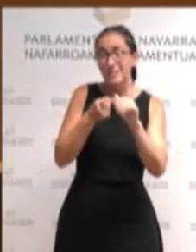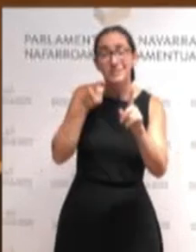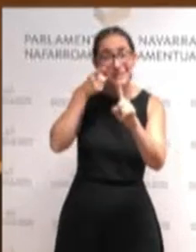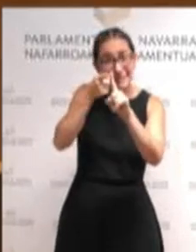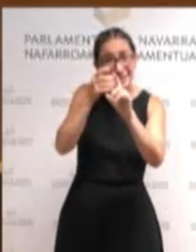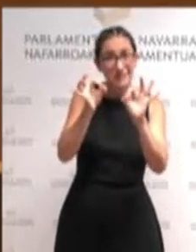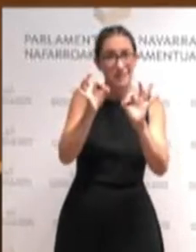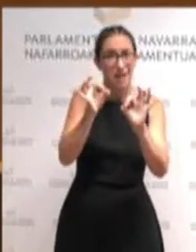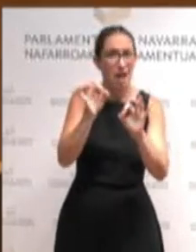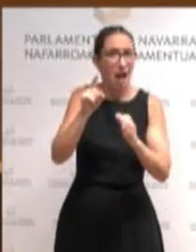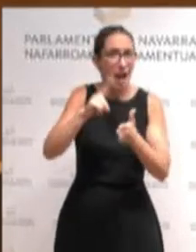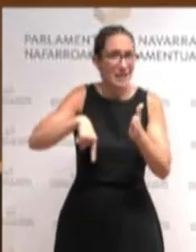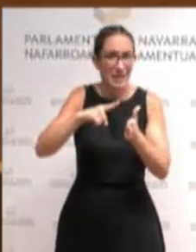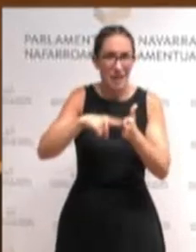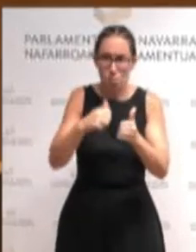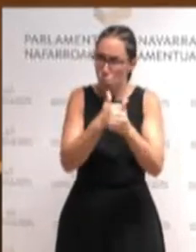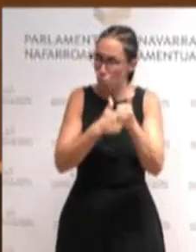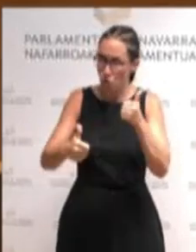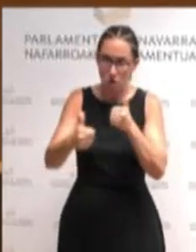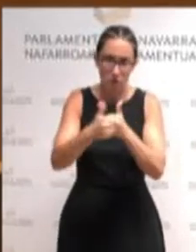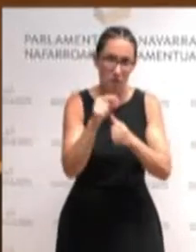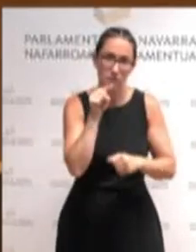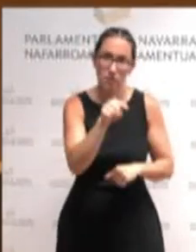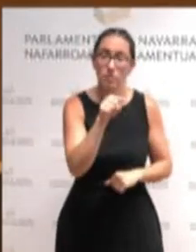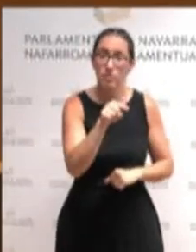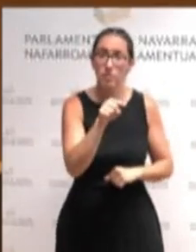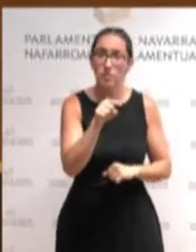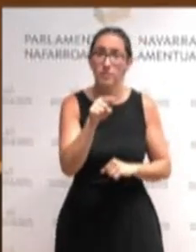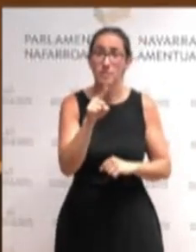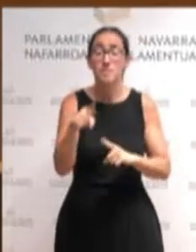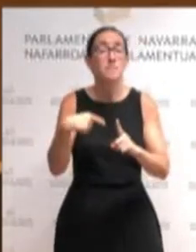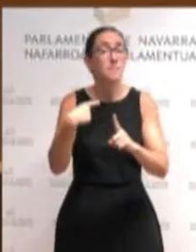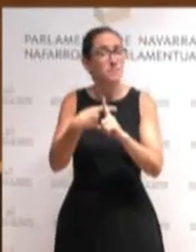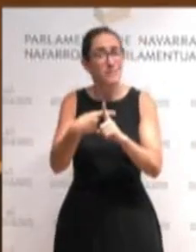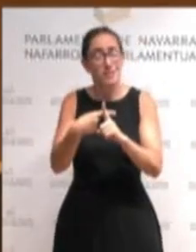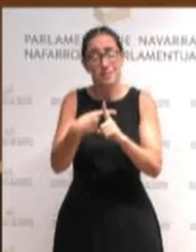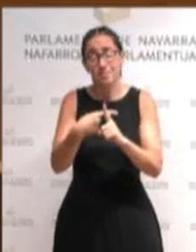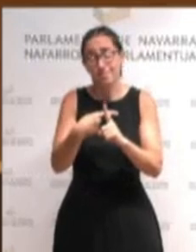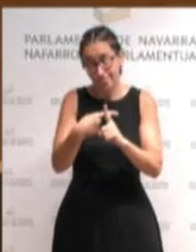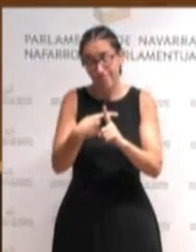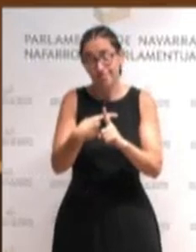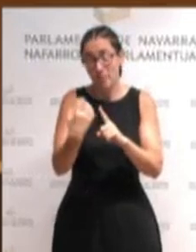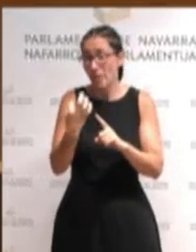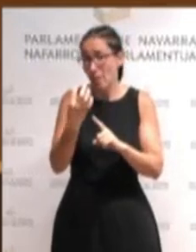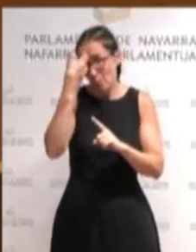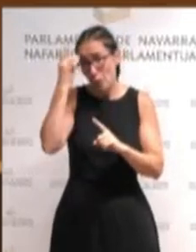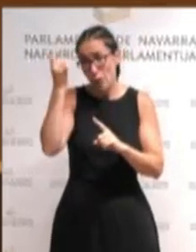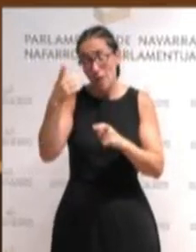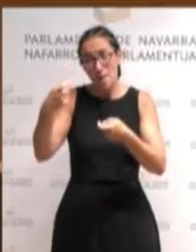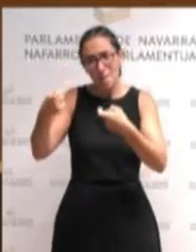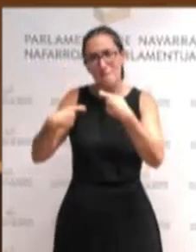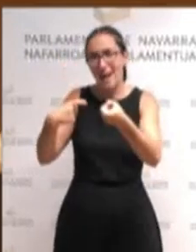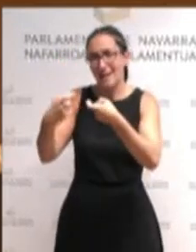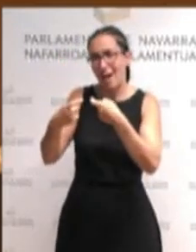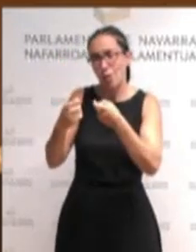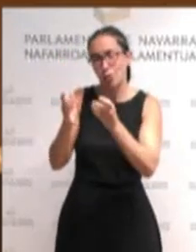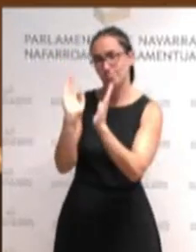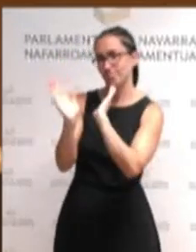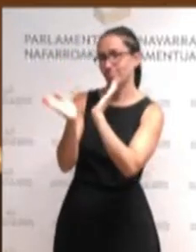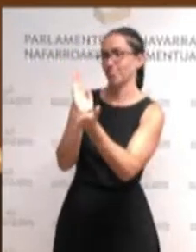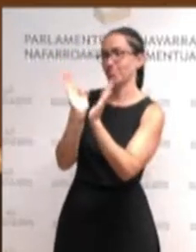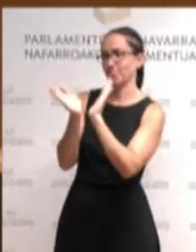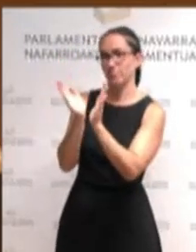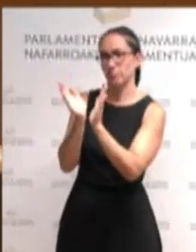y hay que intervenir por fin ya el mercado y controlar el precio